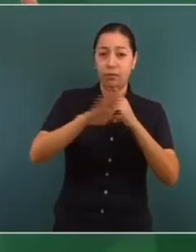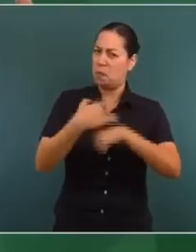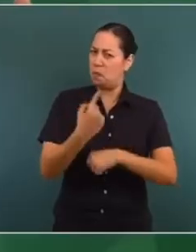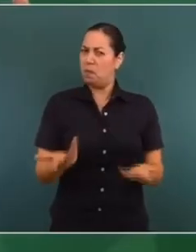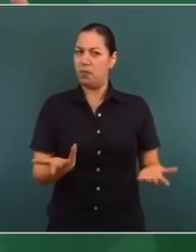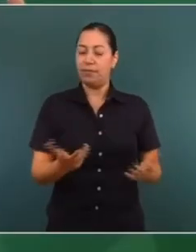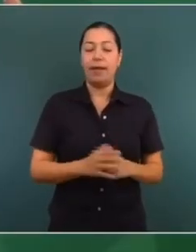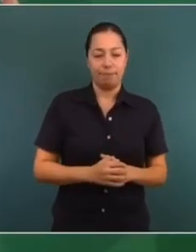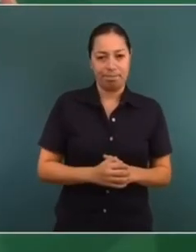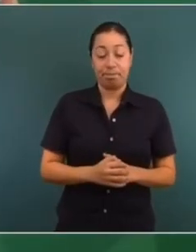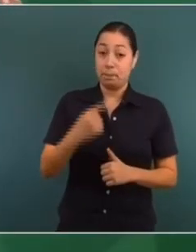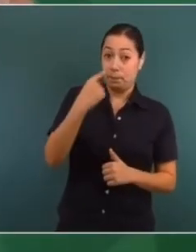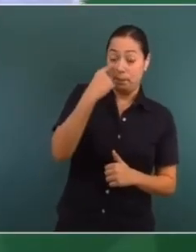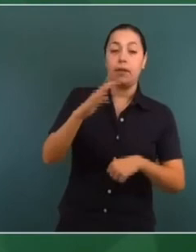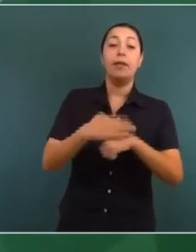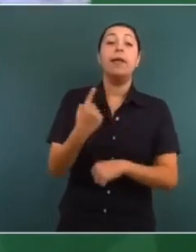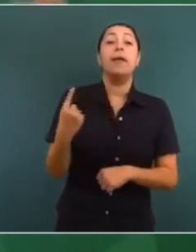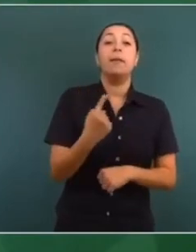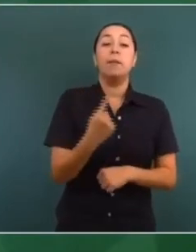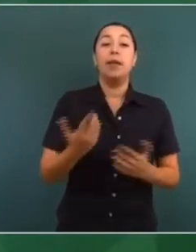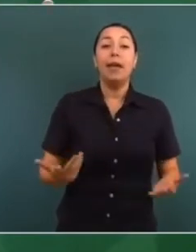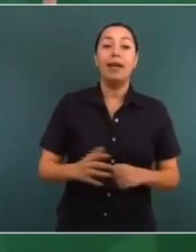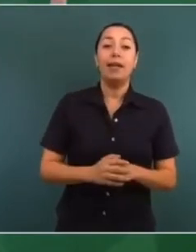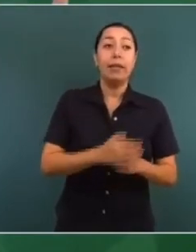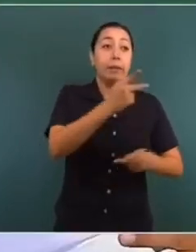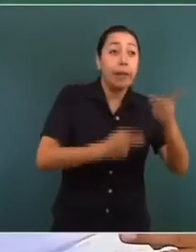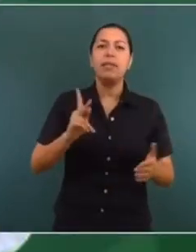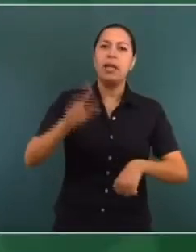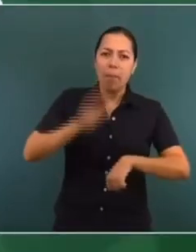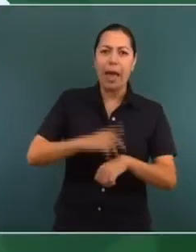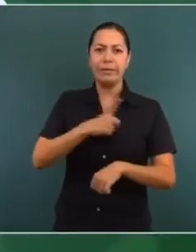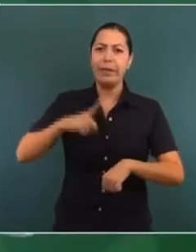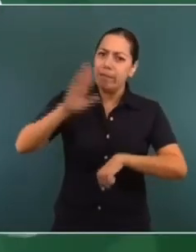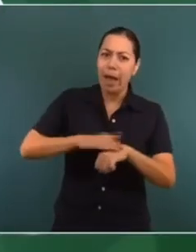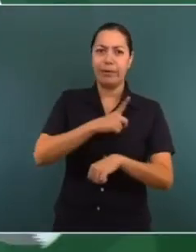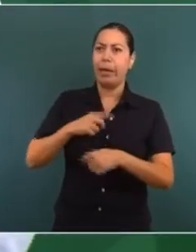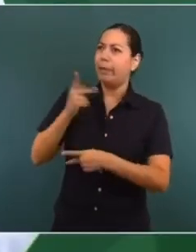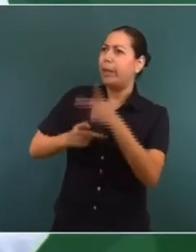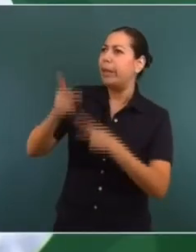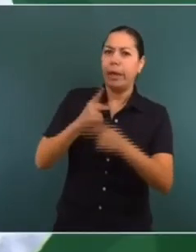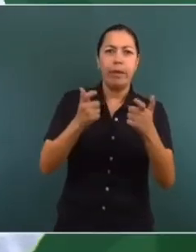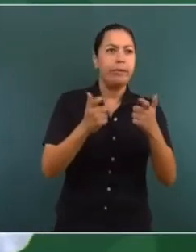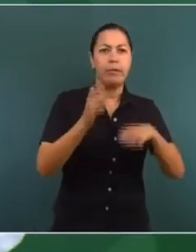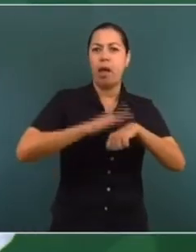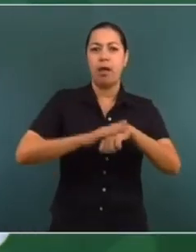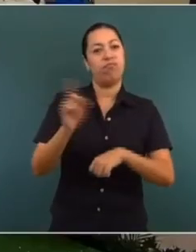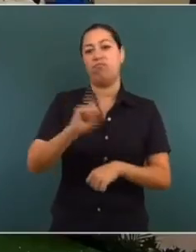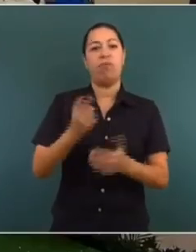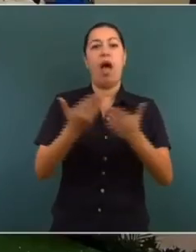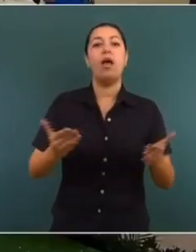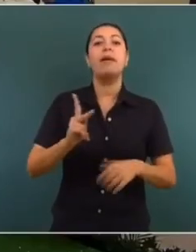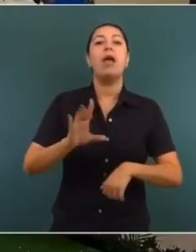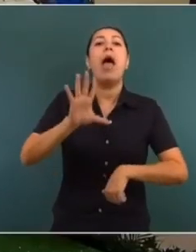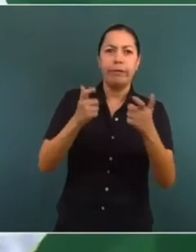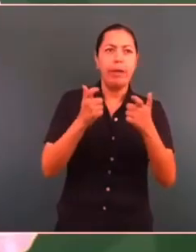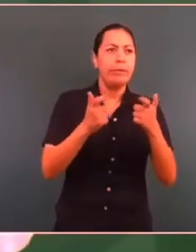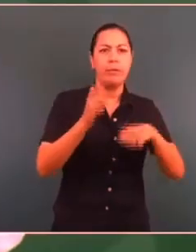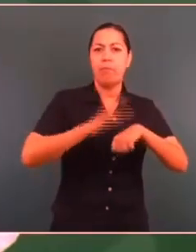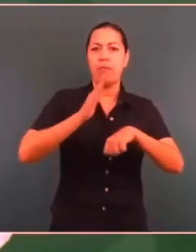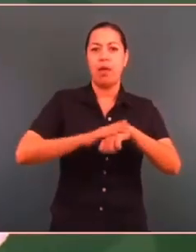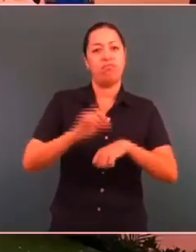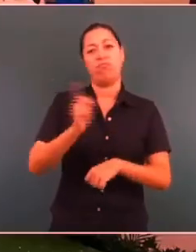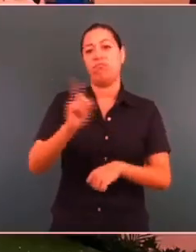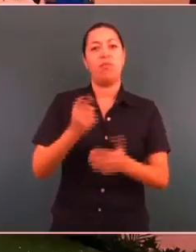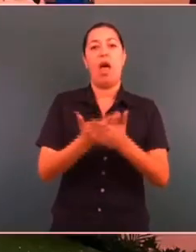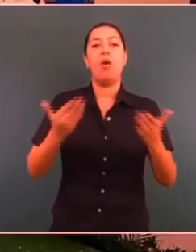porque no recurrimos a créditos. Estamos saliendo porque no se permite la corrupción, porque no se permite la austeridad, porque no